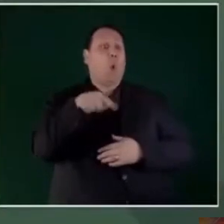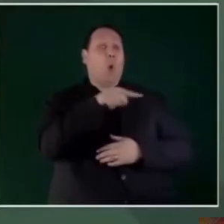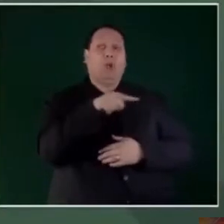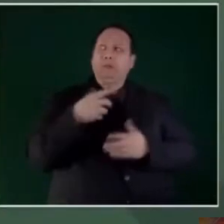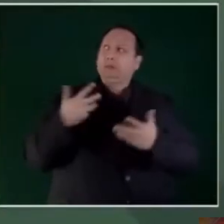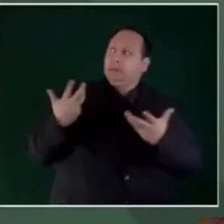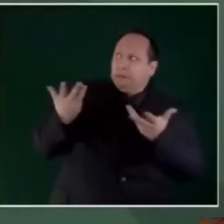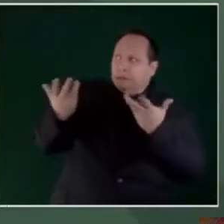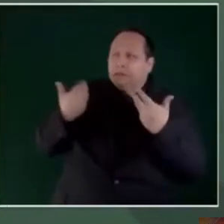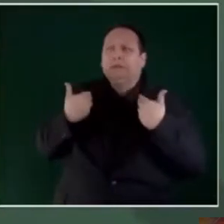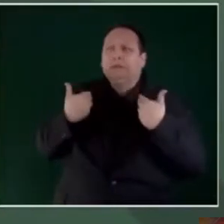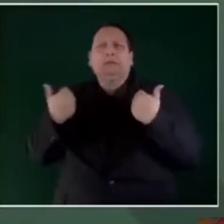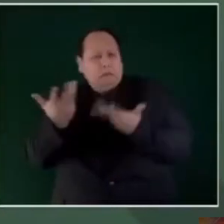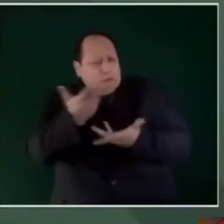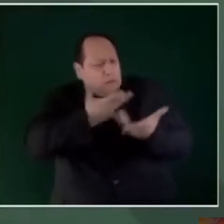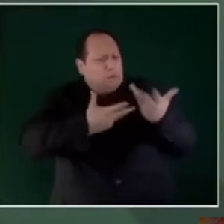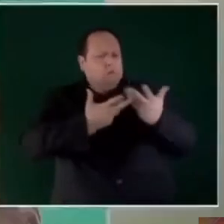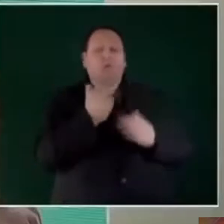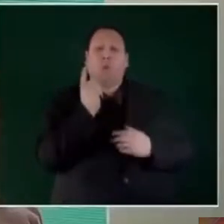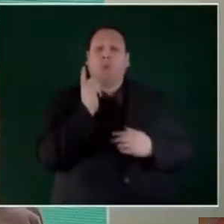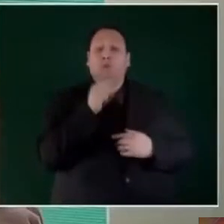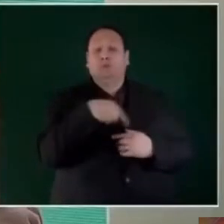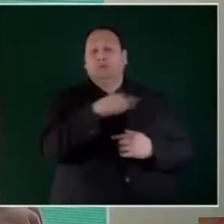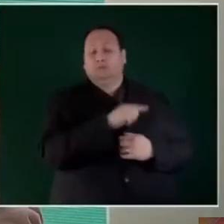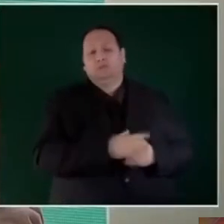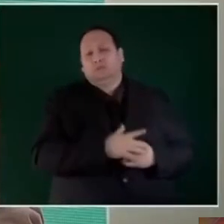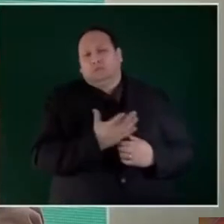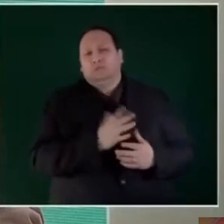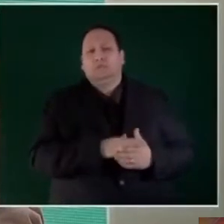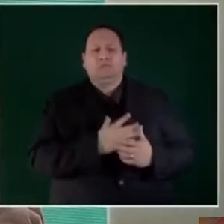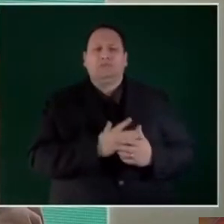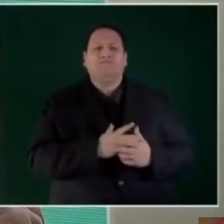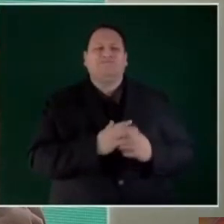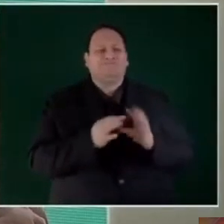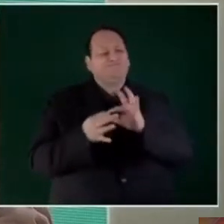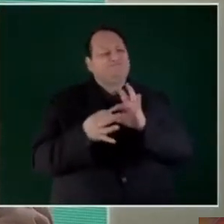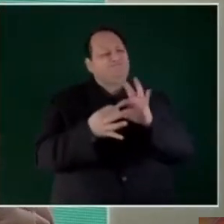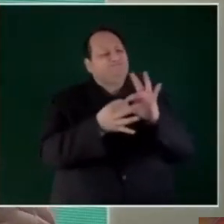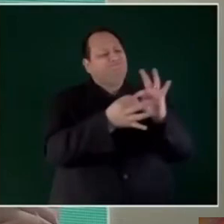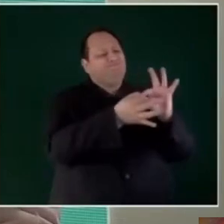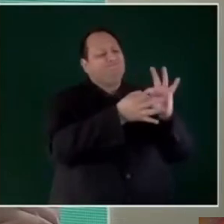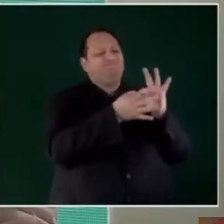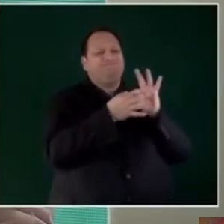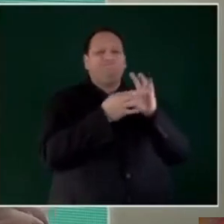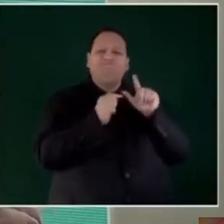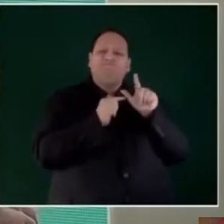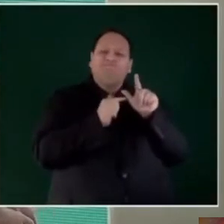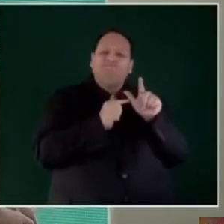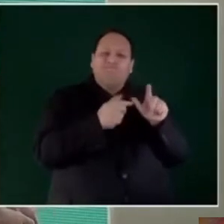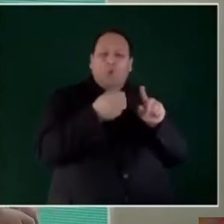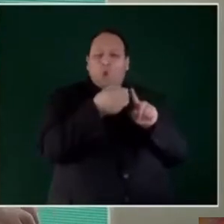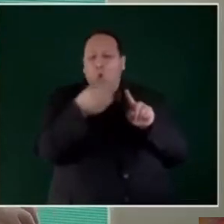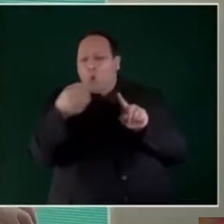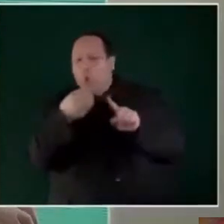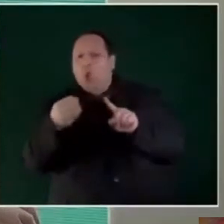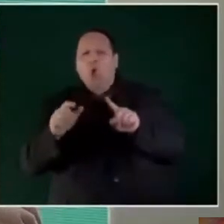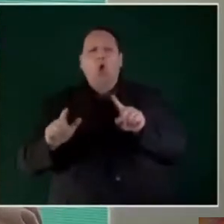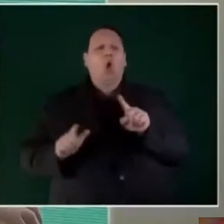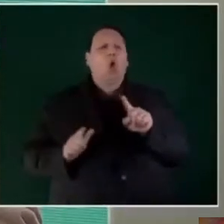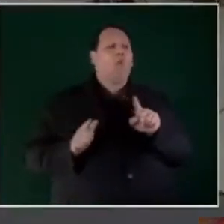entendimiento, se mantenga la organización de los gobiernos